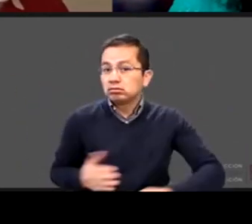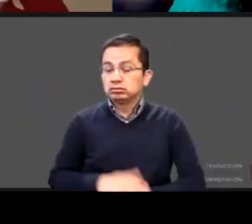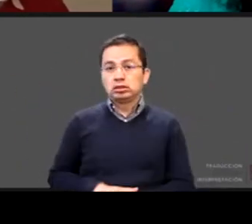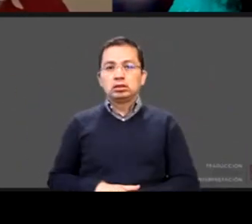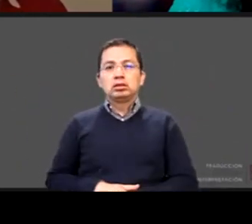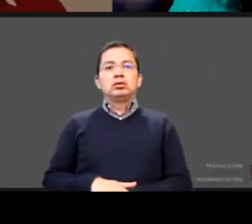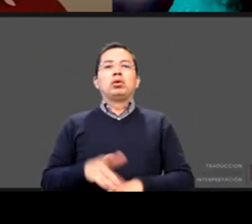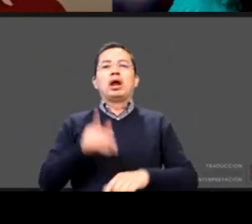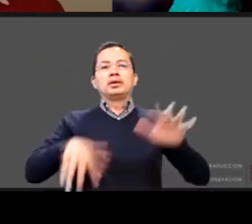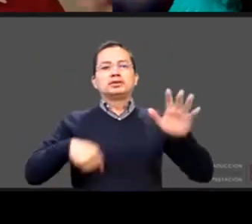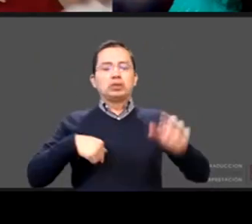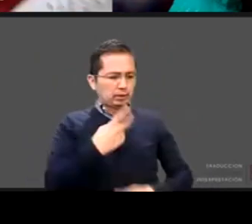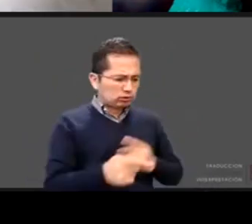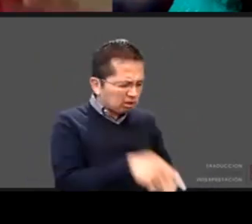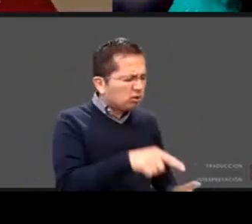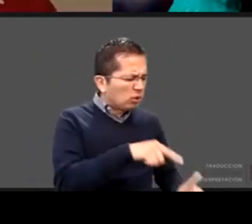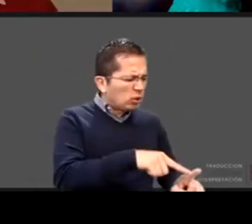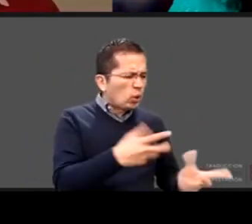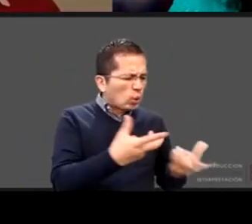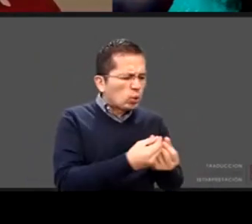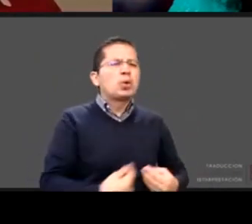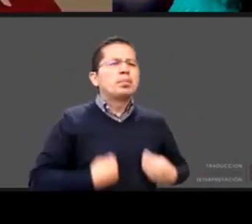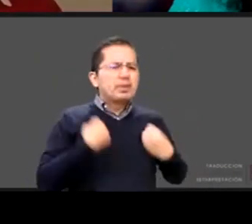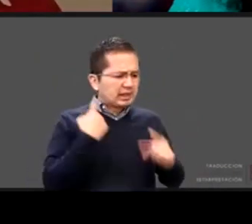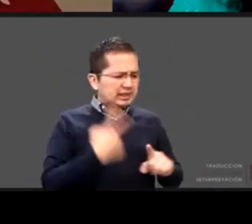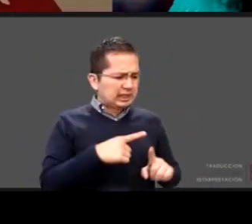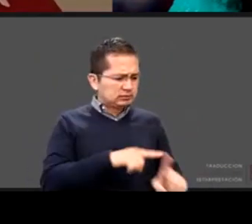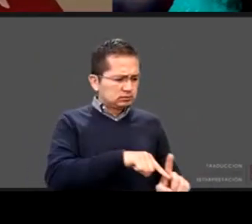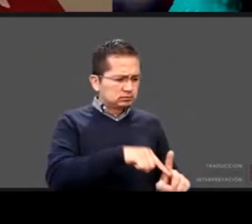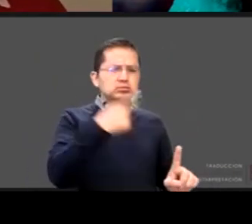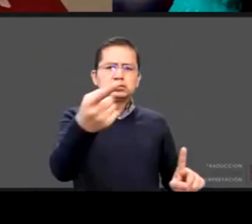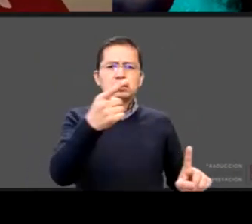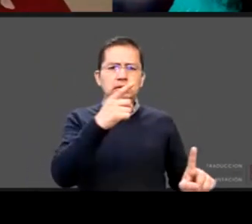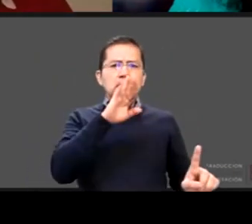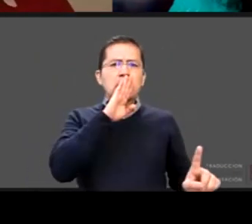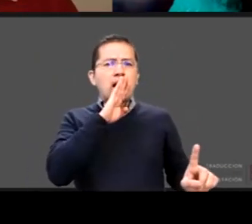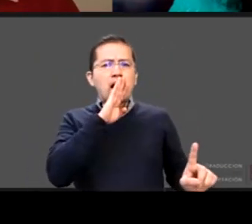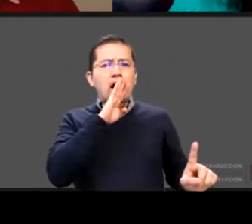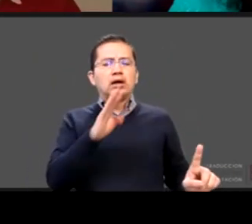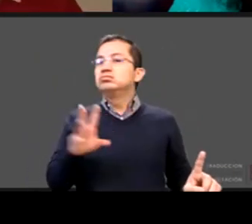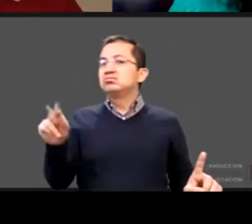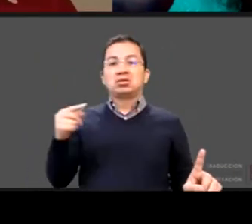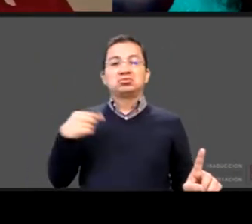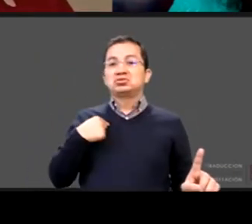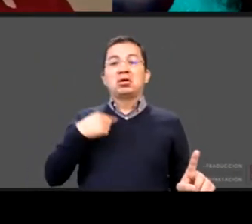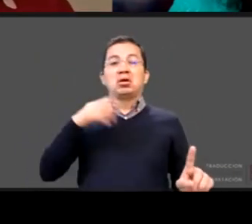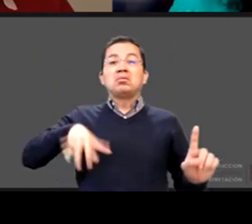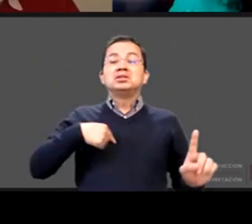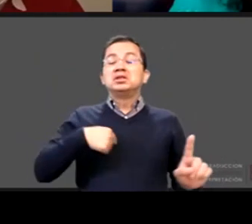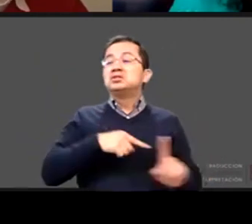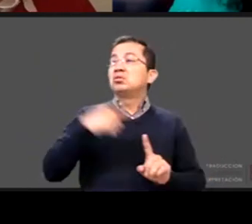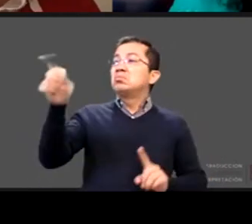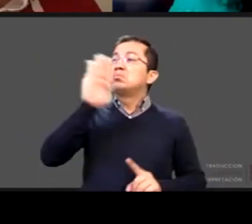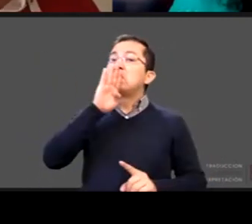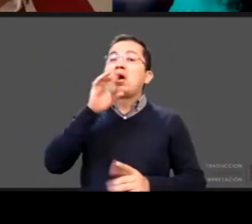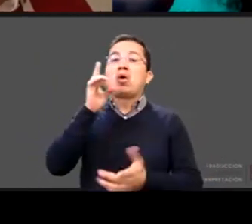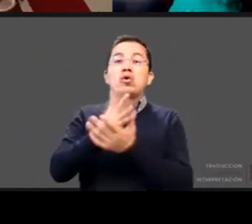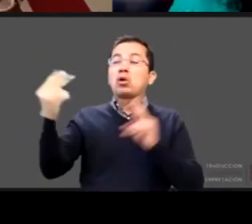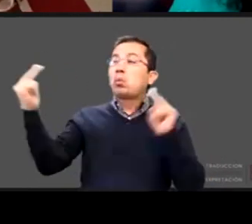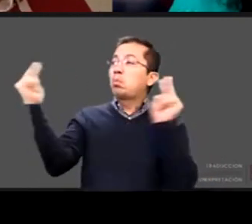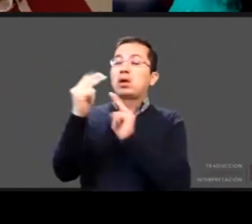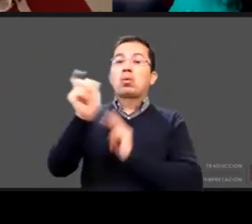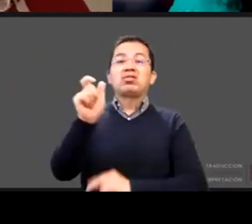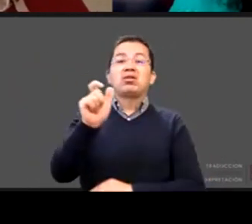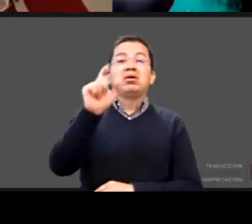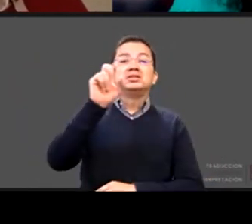mamá y papá que viene con su hijo y dice pero pues yo también no tú vives los fines de semana ¿por qué? porque al niño lo acostamos a las 7 de la